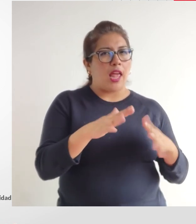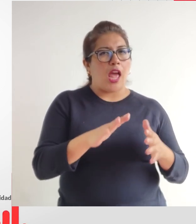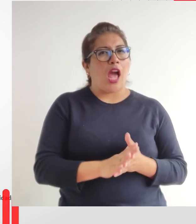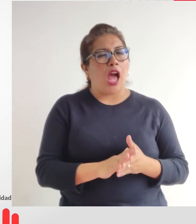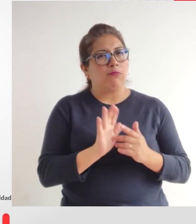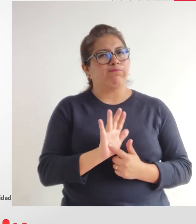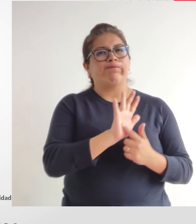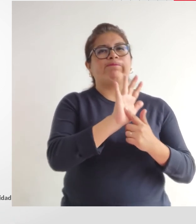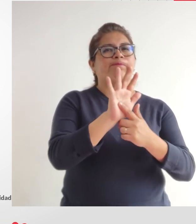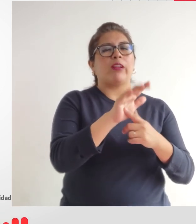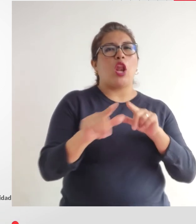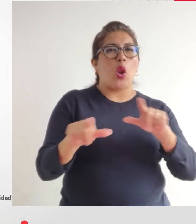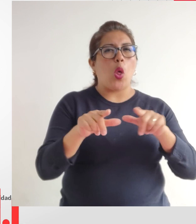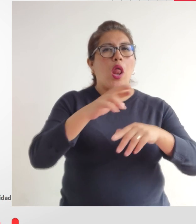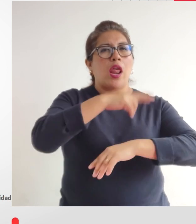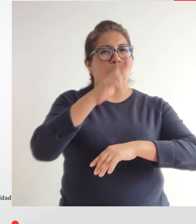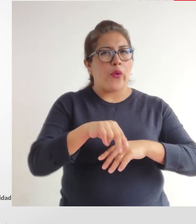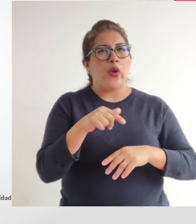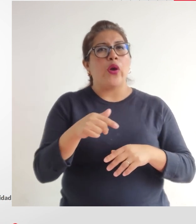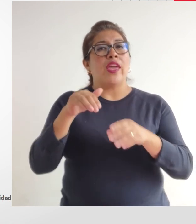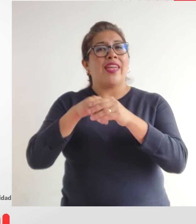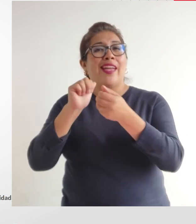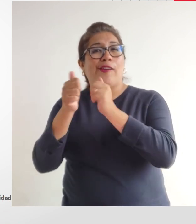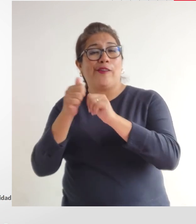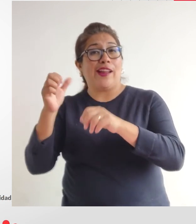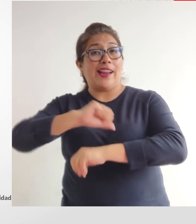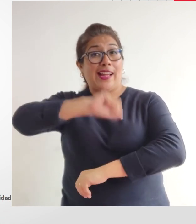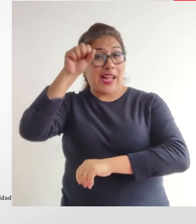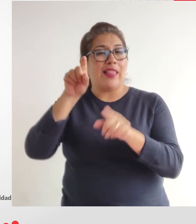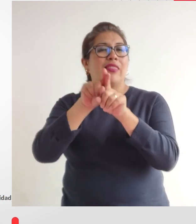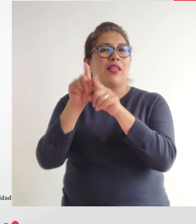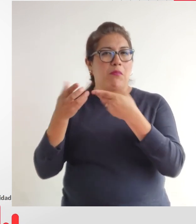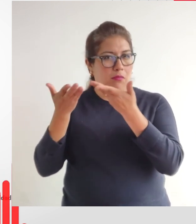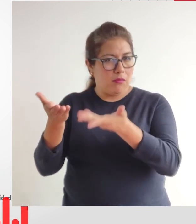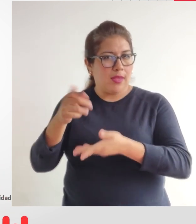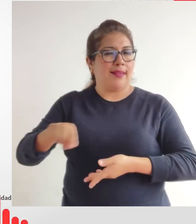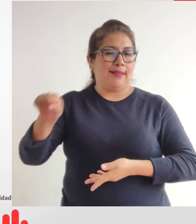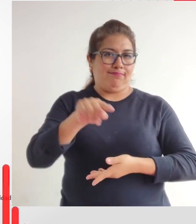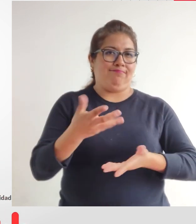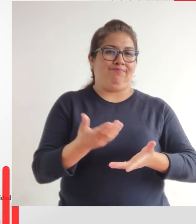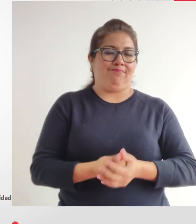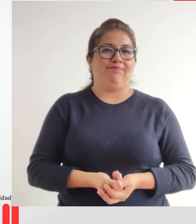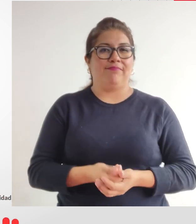de los gobiernos regionales y locales y para las autoridades que acaban de ser electas en nuestro país Claro que sí usted lo ha dicho señor presidente